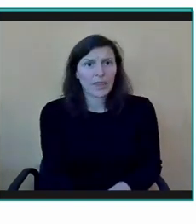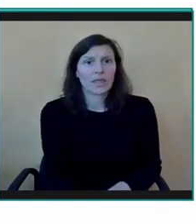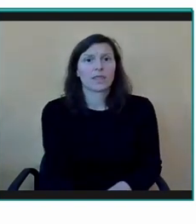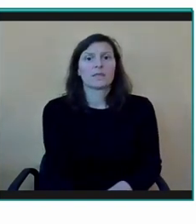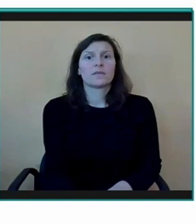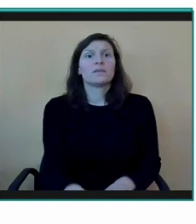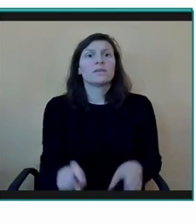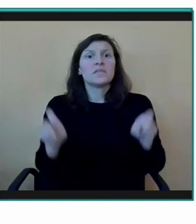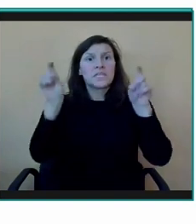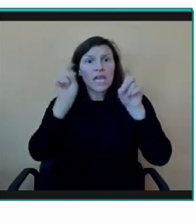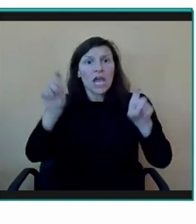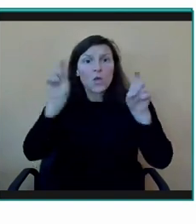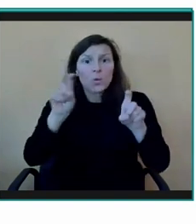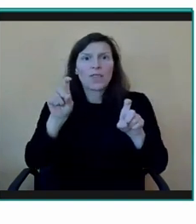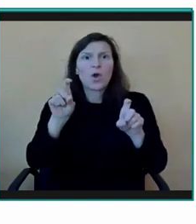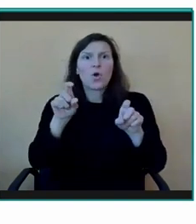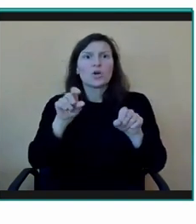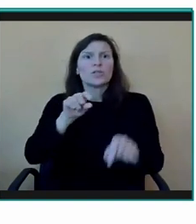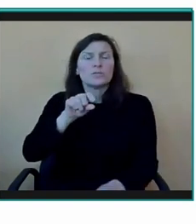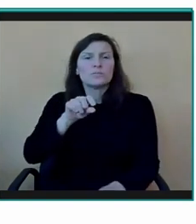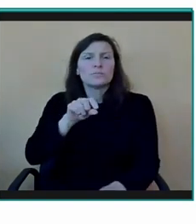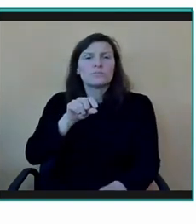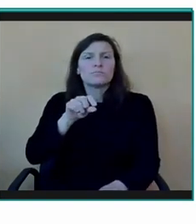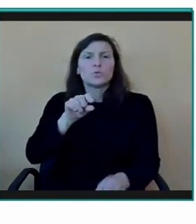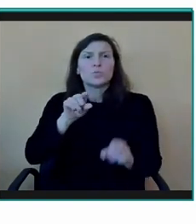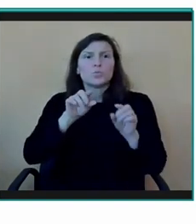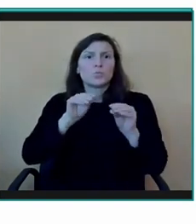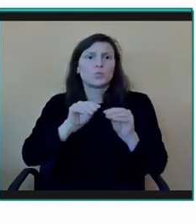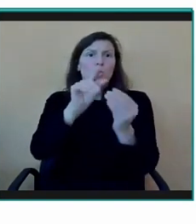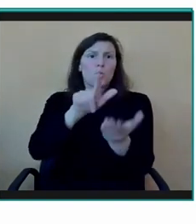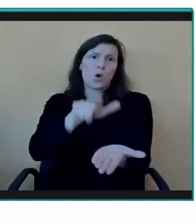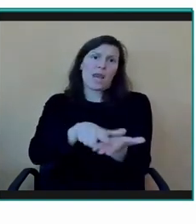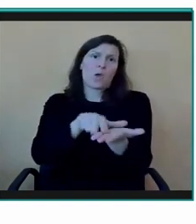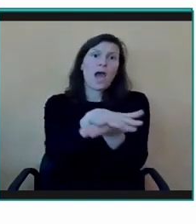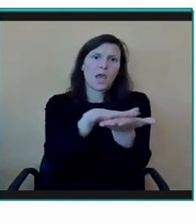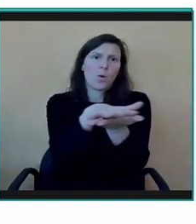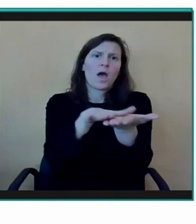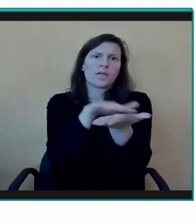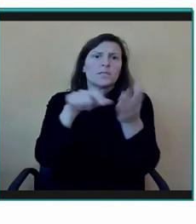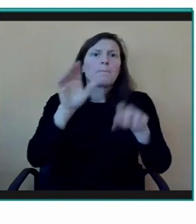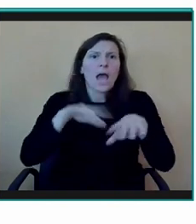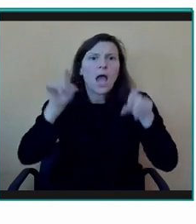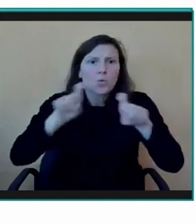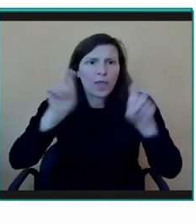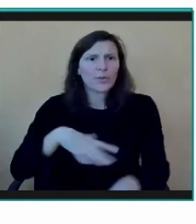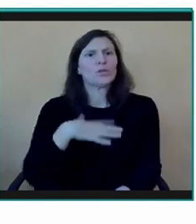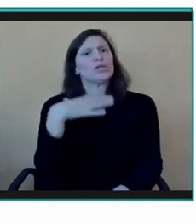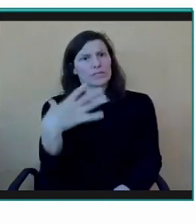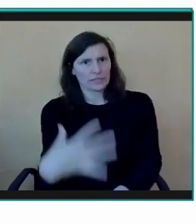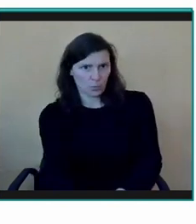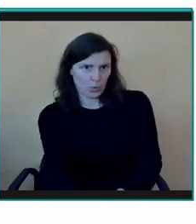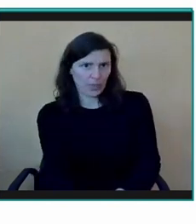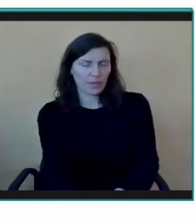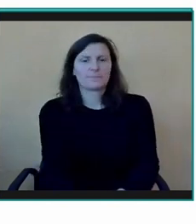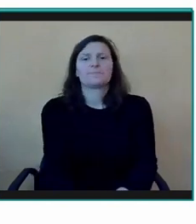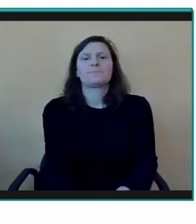educados en su propia lengua. Las lenguas, y en este caso la lengua de signos, ha sido la gran proscrita